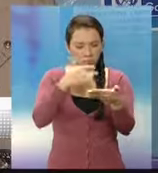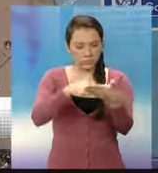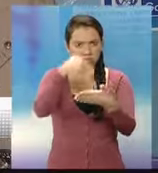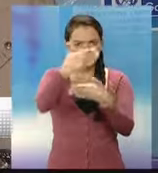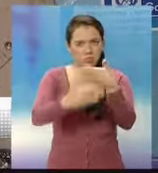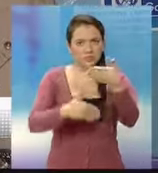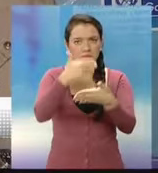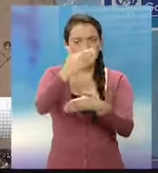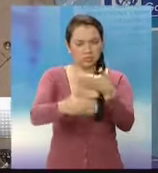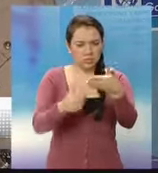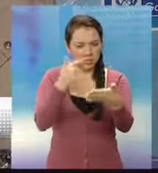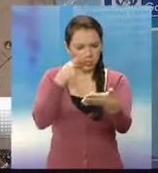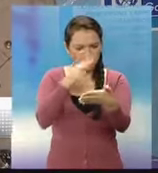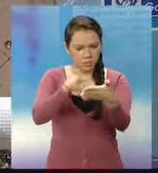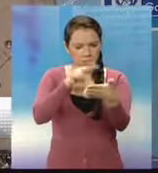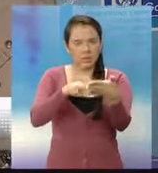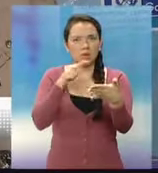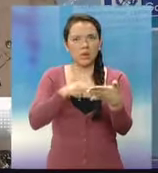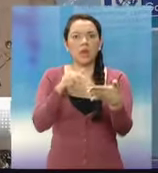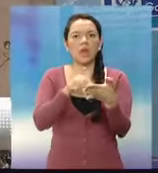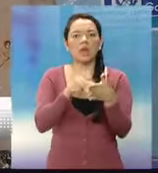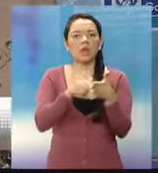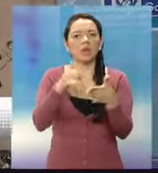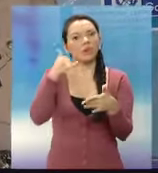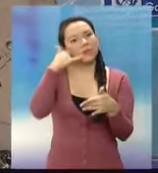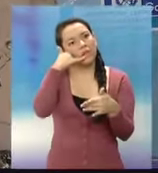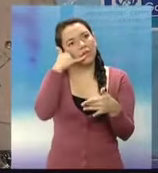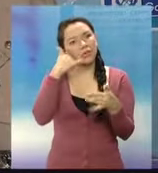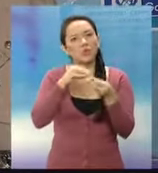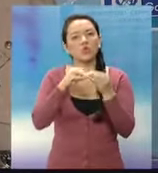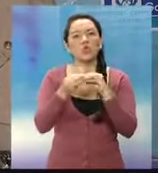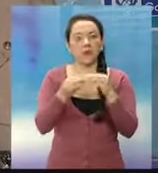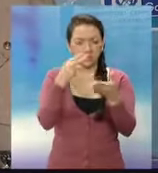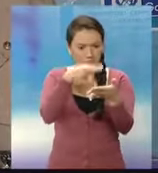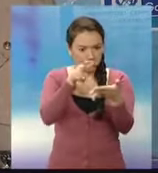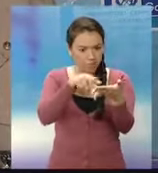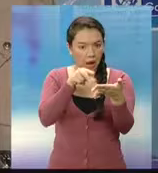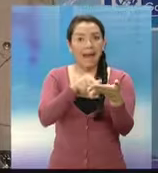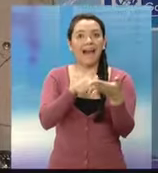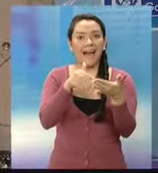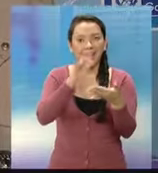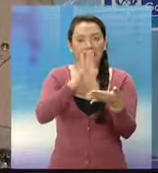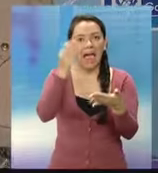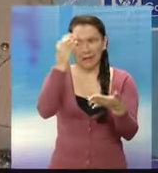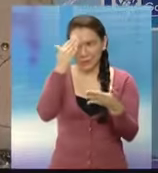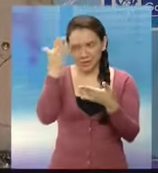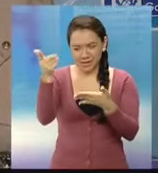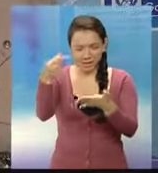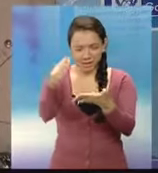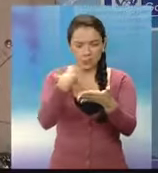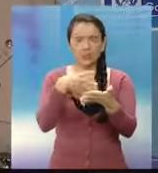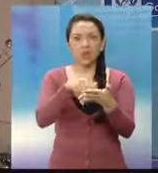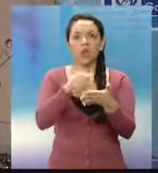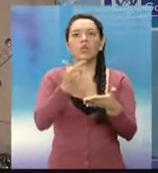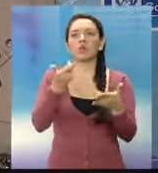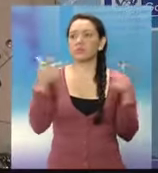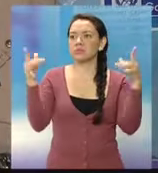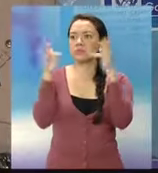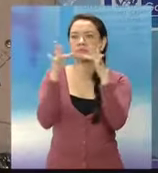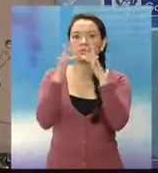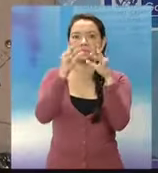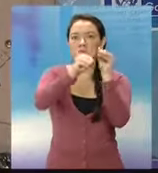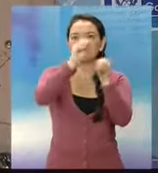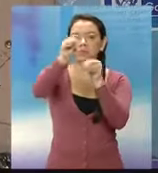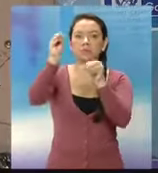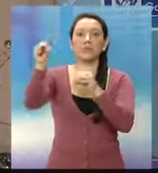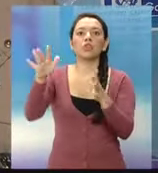contactos y estamos muy agradecidos por ello porque nos ayuda ahora con toda la inteligencia a verificar nuestras cosas. Don